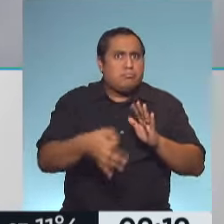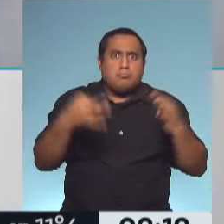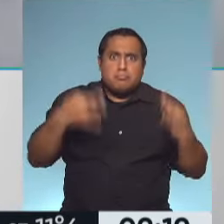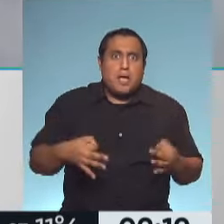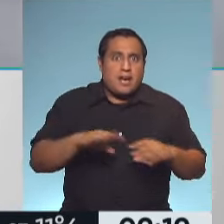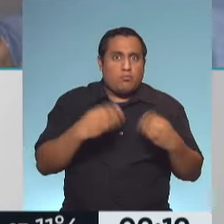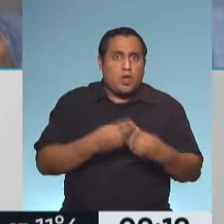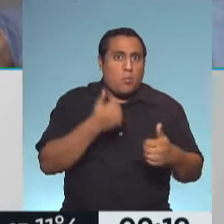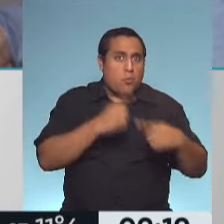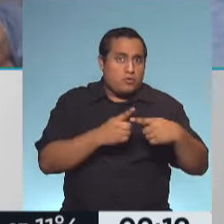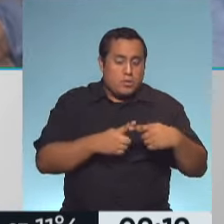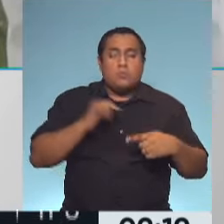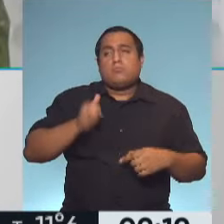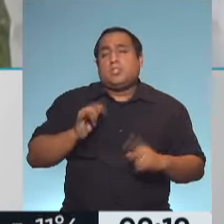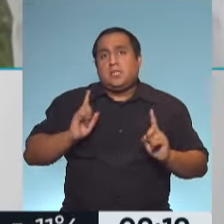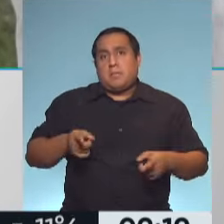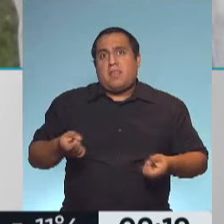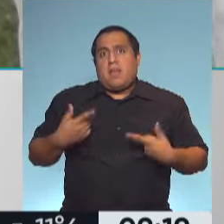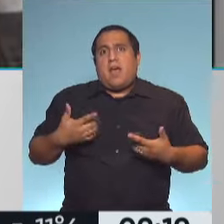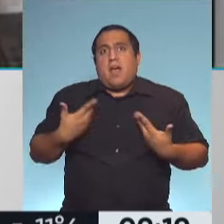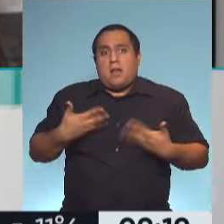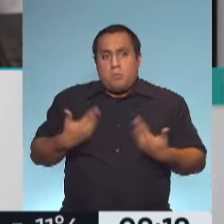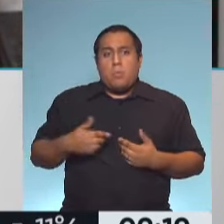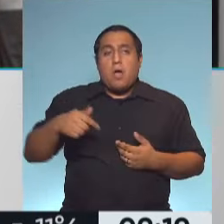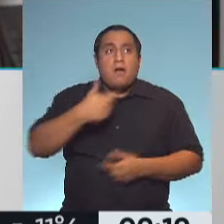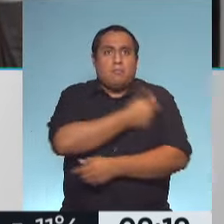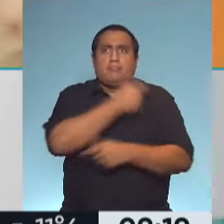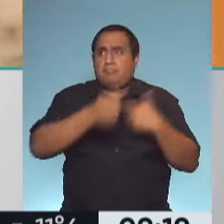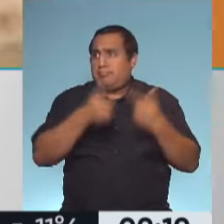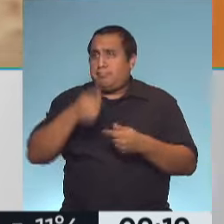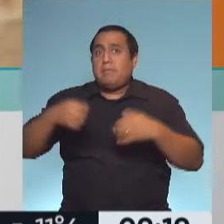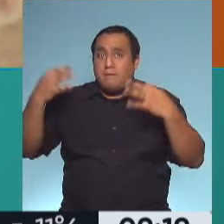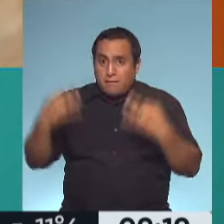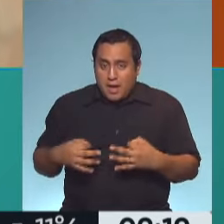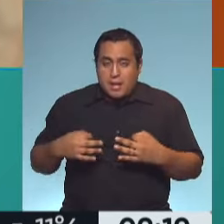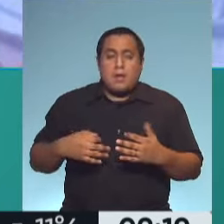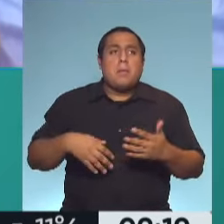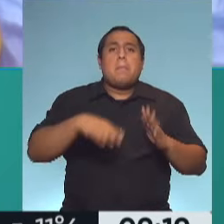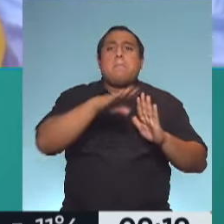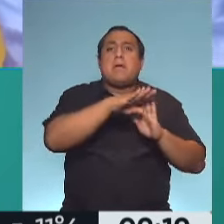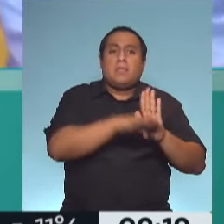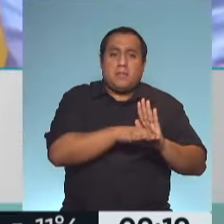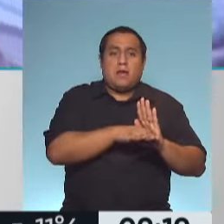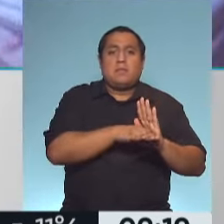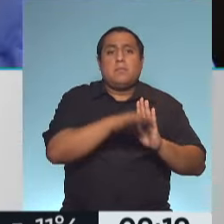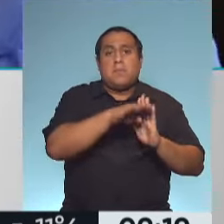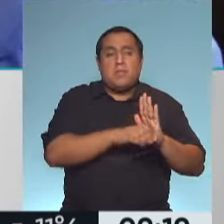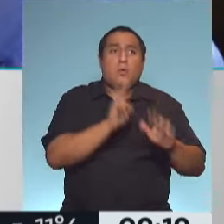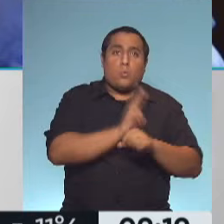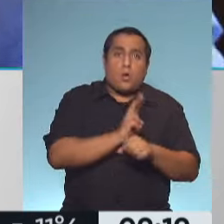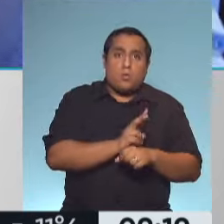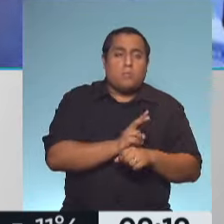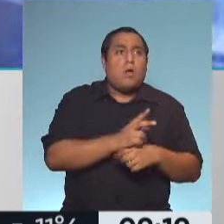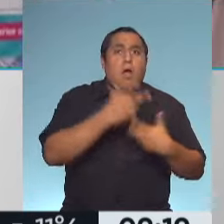Sí, es esperanzador, porque al mismo tiempo que tenemos una campaña de vacunación, funcionando muy bien, que las medidas de impacto, las medidas de cuidado tengan un